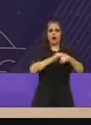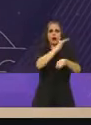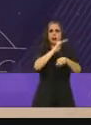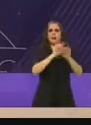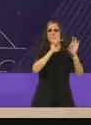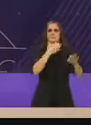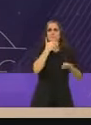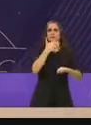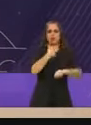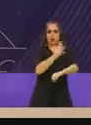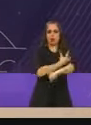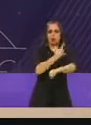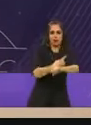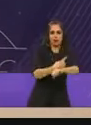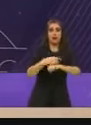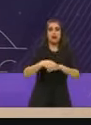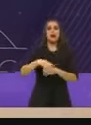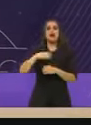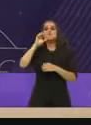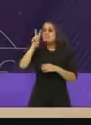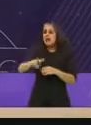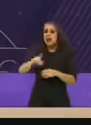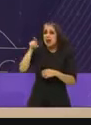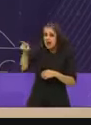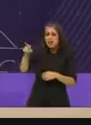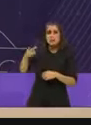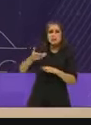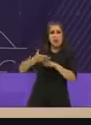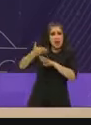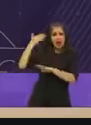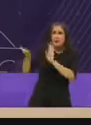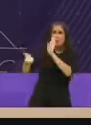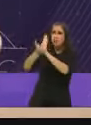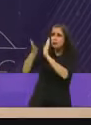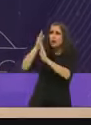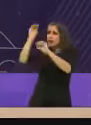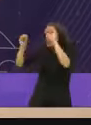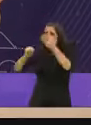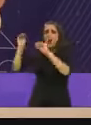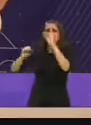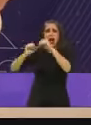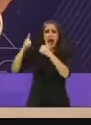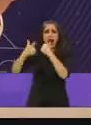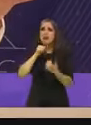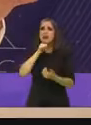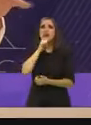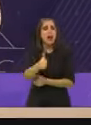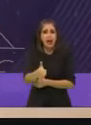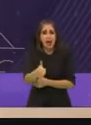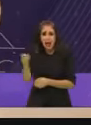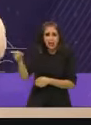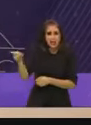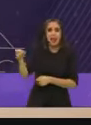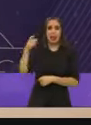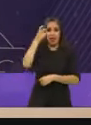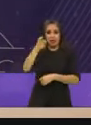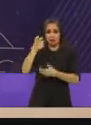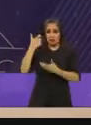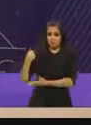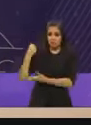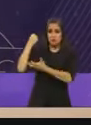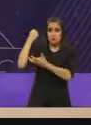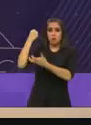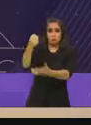cero obra pública nueva. Mientras él no construyó más allá del presupuesto participativo que es